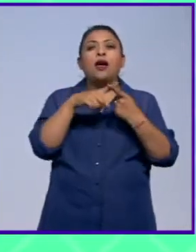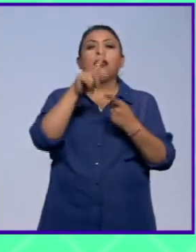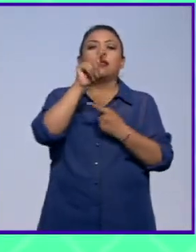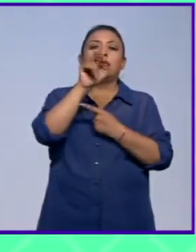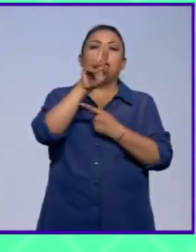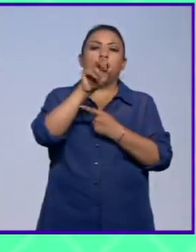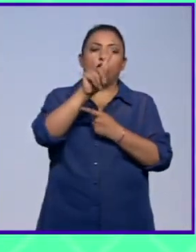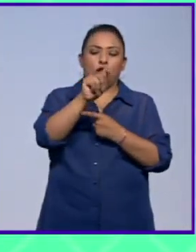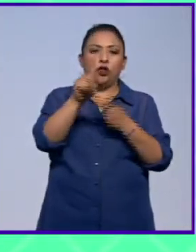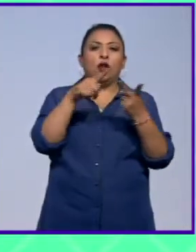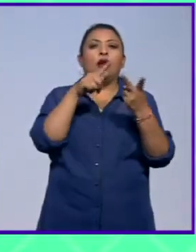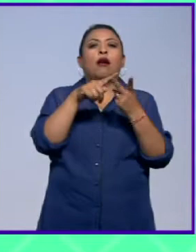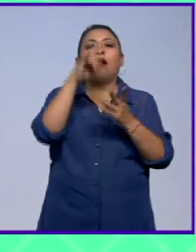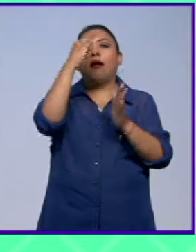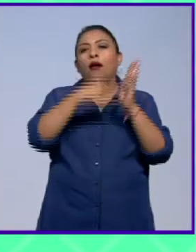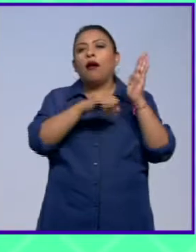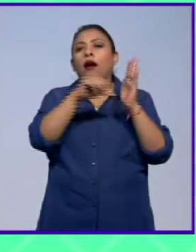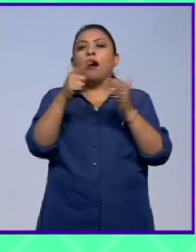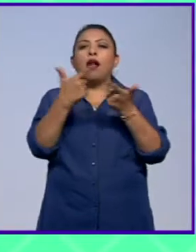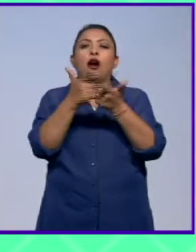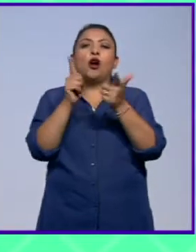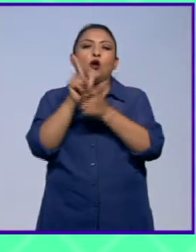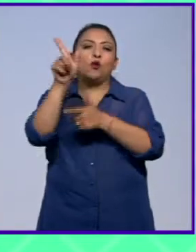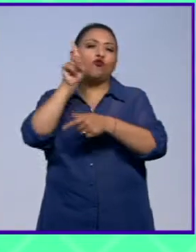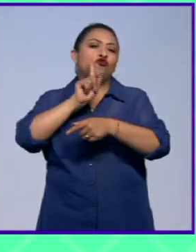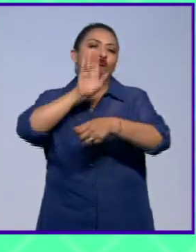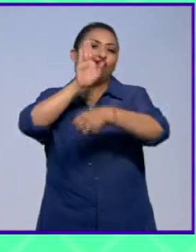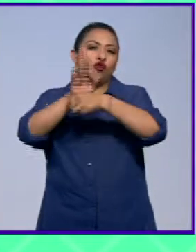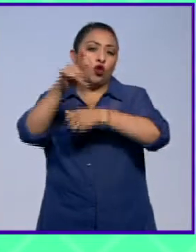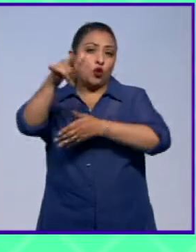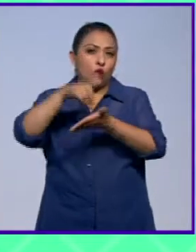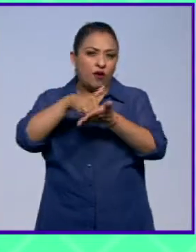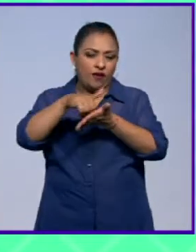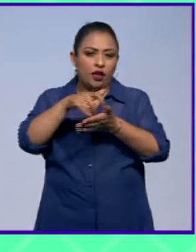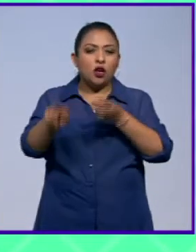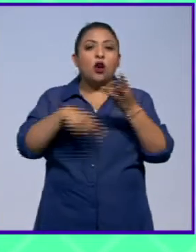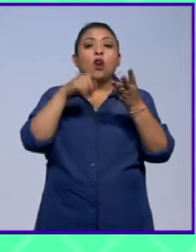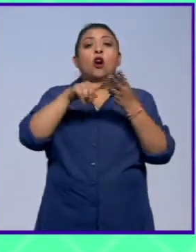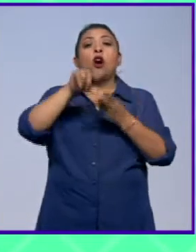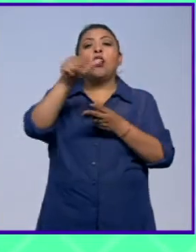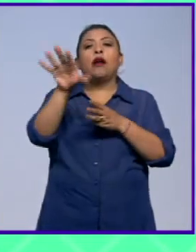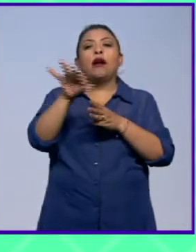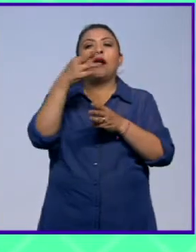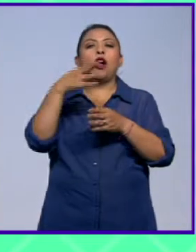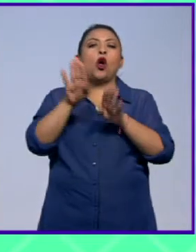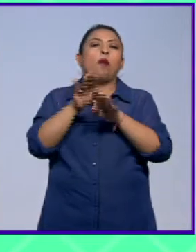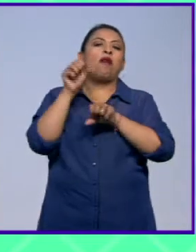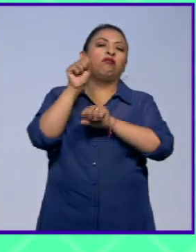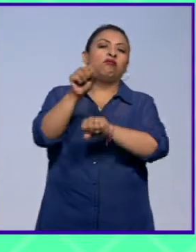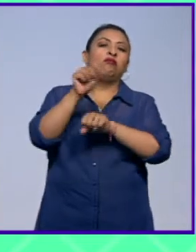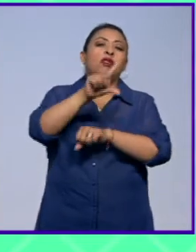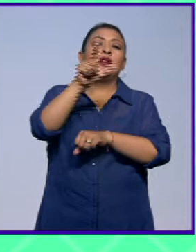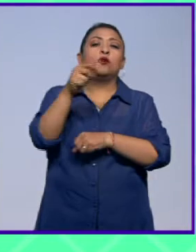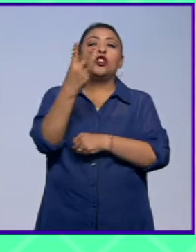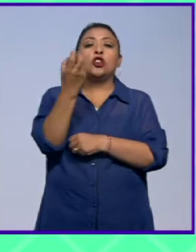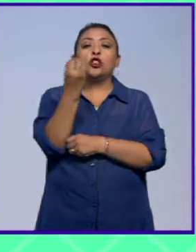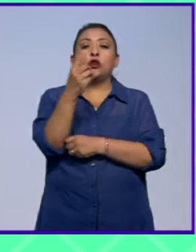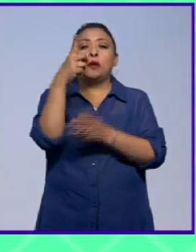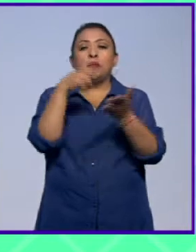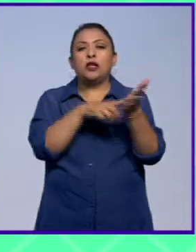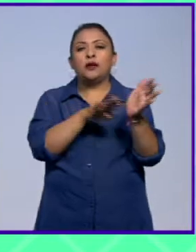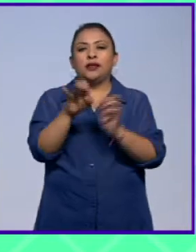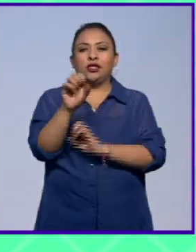tarot, un cartel para grupos feministas de Nueva York, una pieza que representa la protesta después del 2 de octubre de